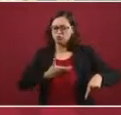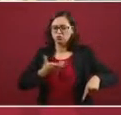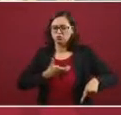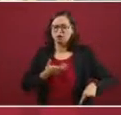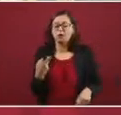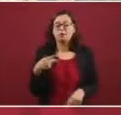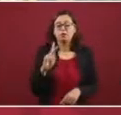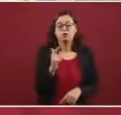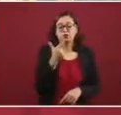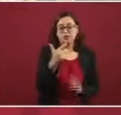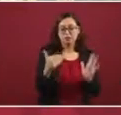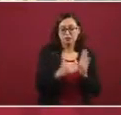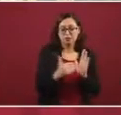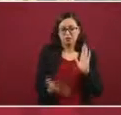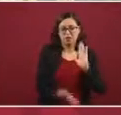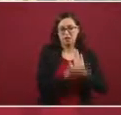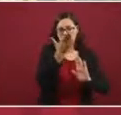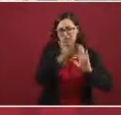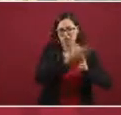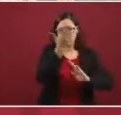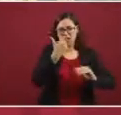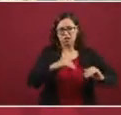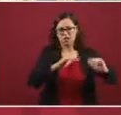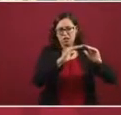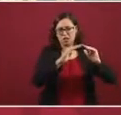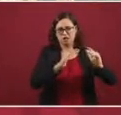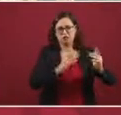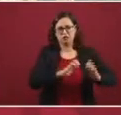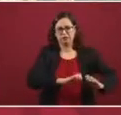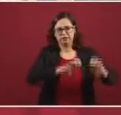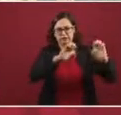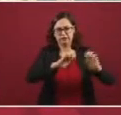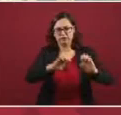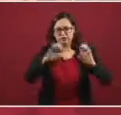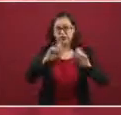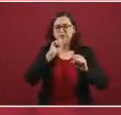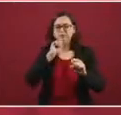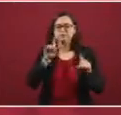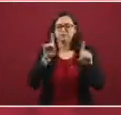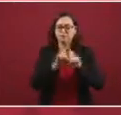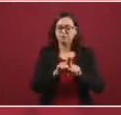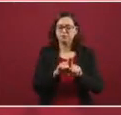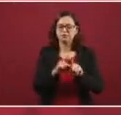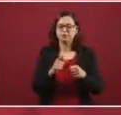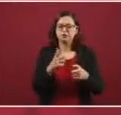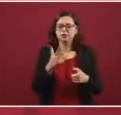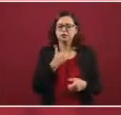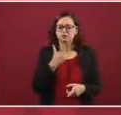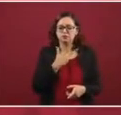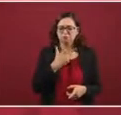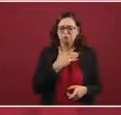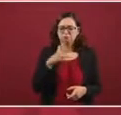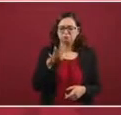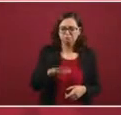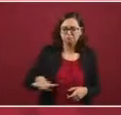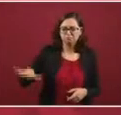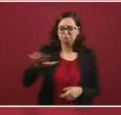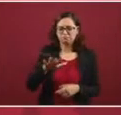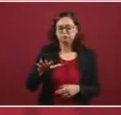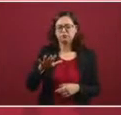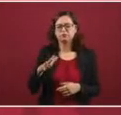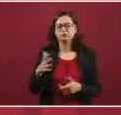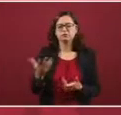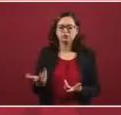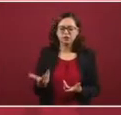mil metros de construcción. Ustedes lo pueden ver, ver, tiene un área de una habitacional que pudiera ser para